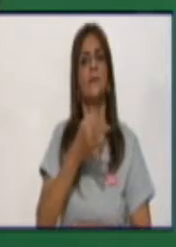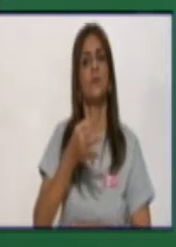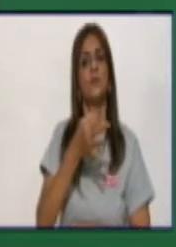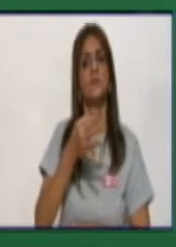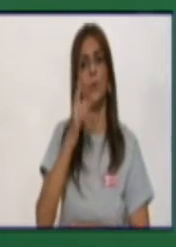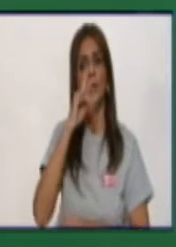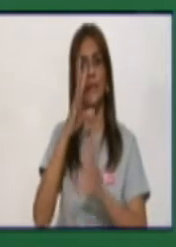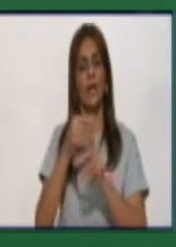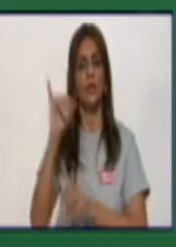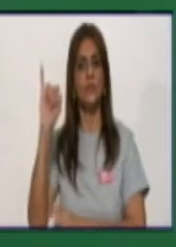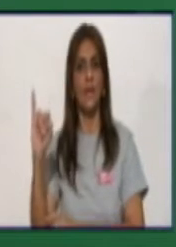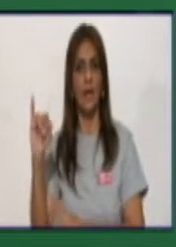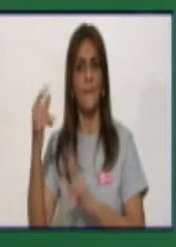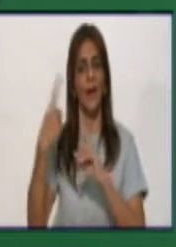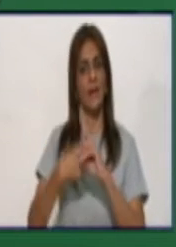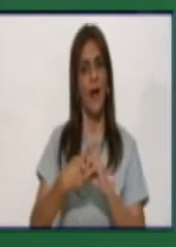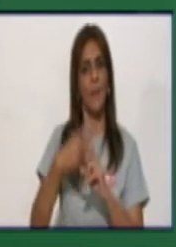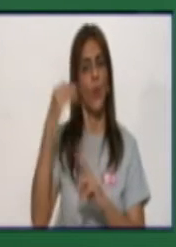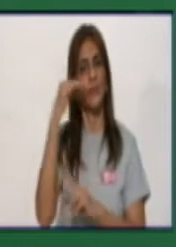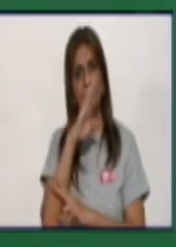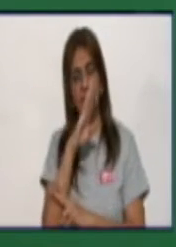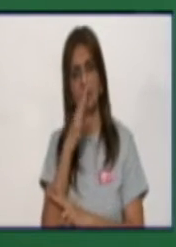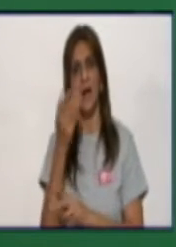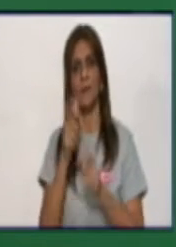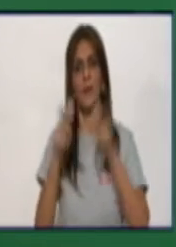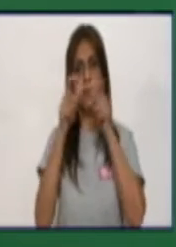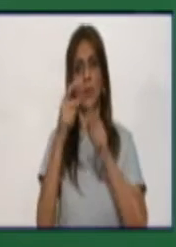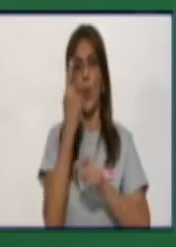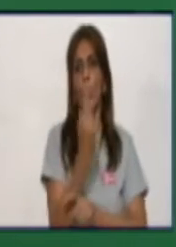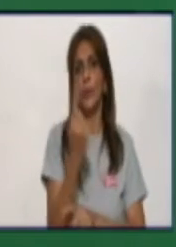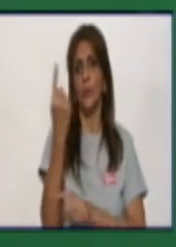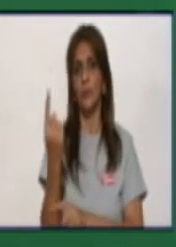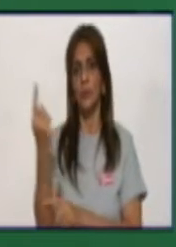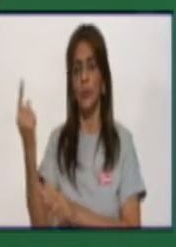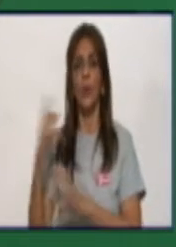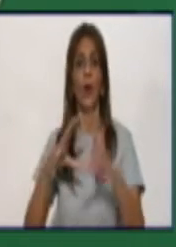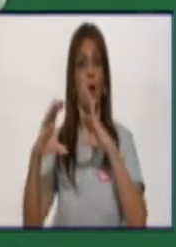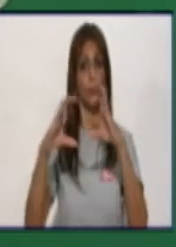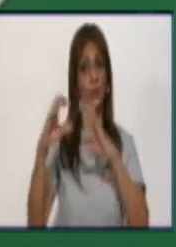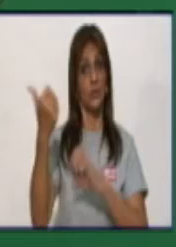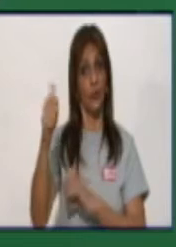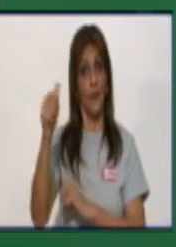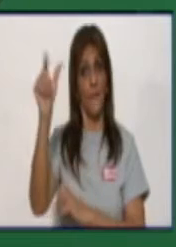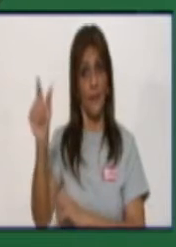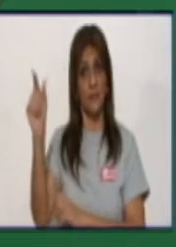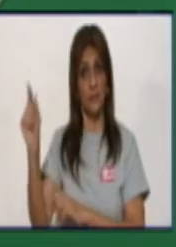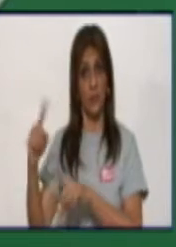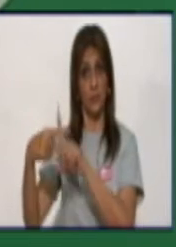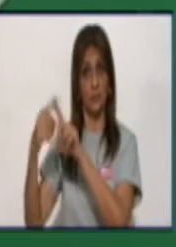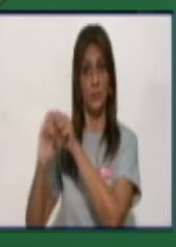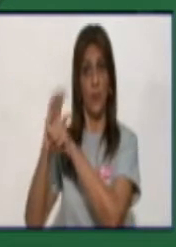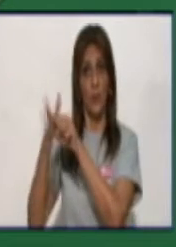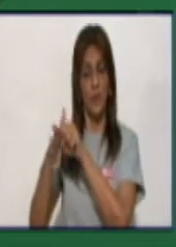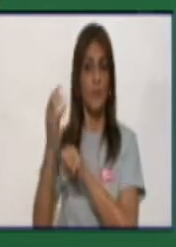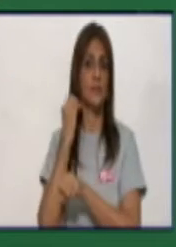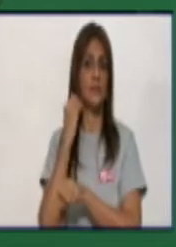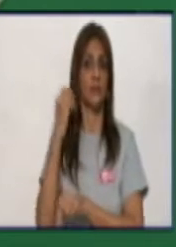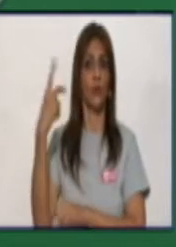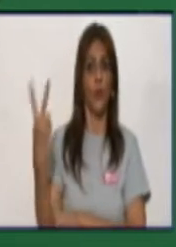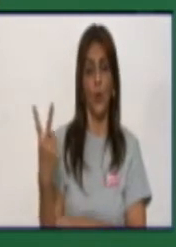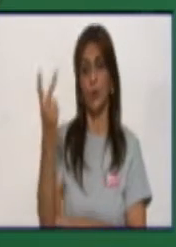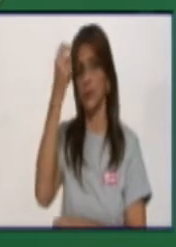6, Bayamo, Guisa, Bartolomé, Mazó, con uno cada uno, Cautocristo, 10 casos, Manzanillo 2, Boyarriba 2,